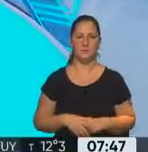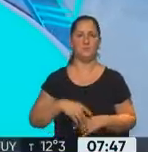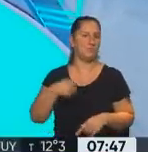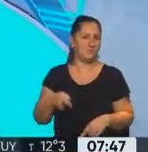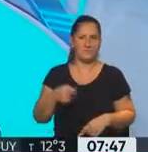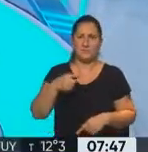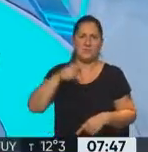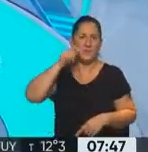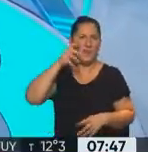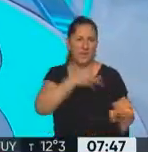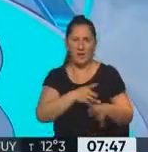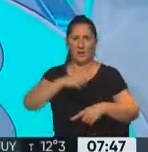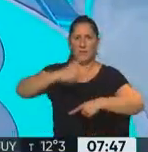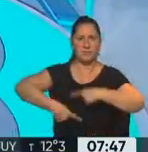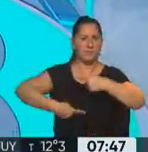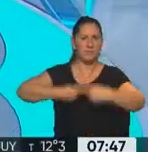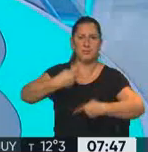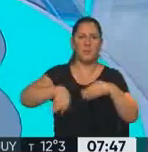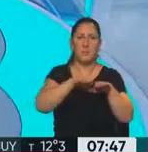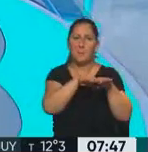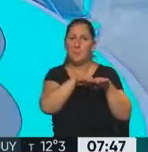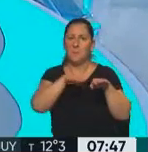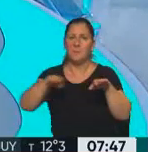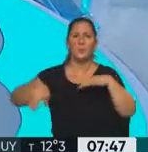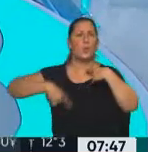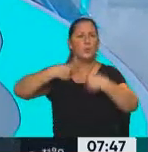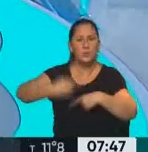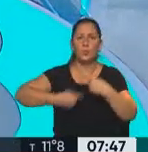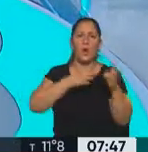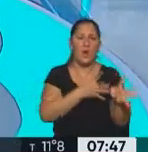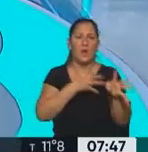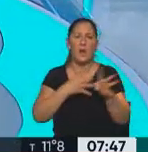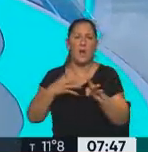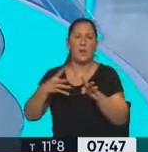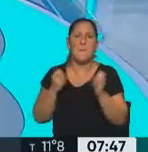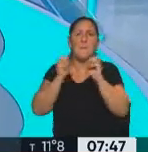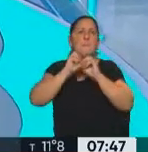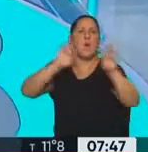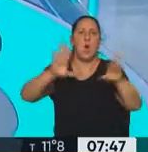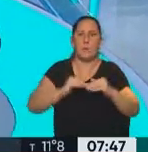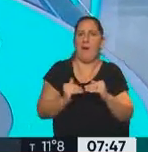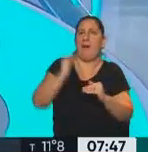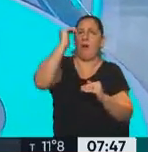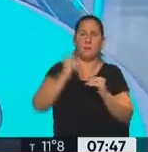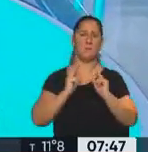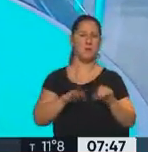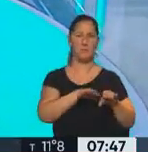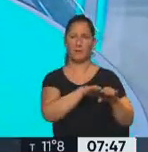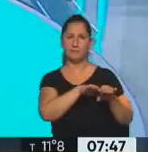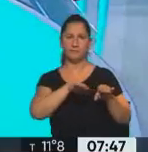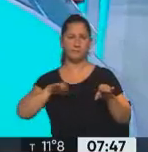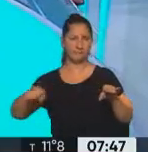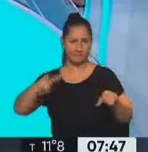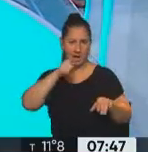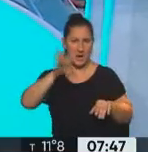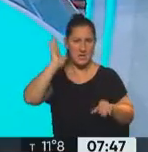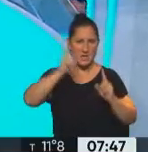de quedarse así, como en una meseta y permanente y permanente, sin grandes picos quizás, pero como para que dure largo